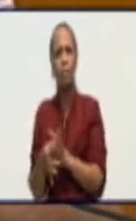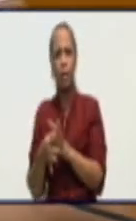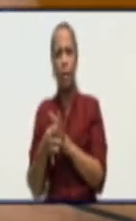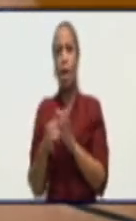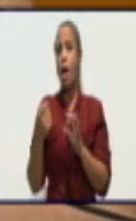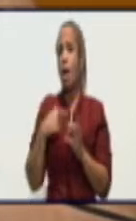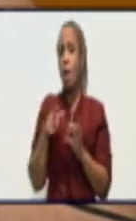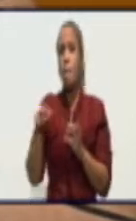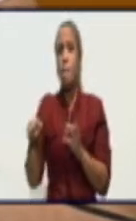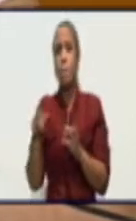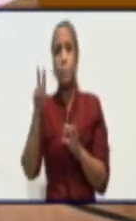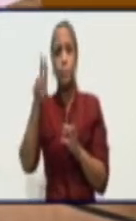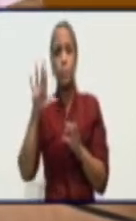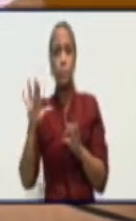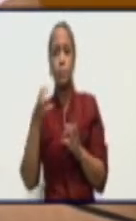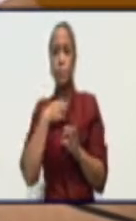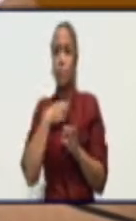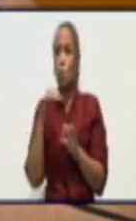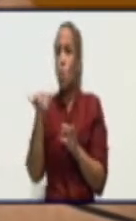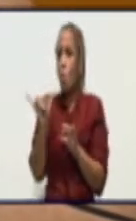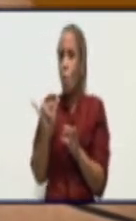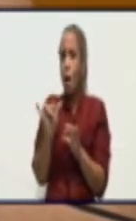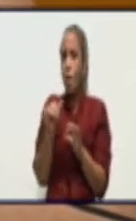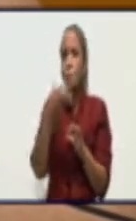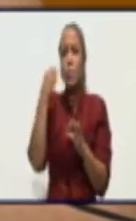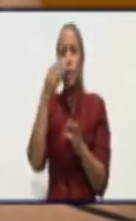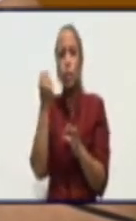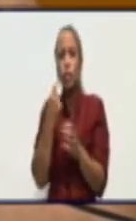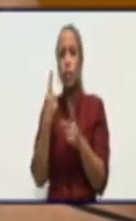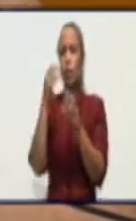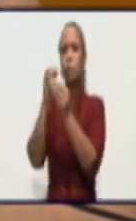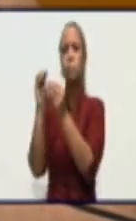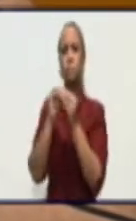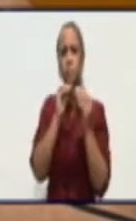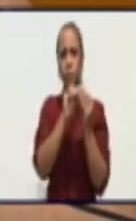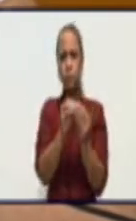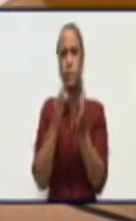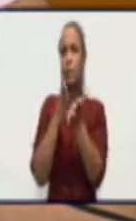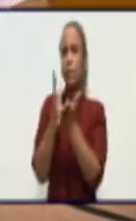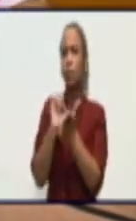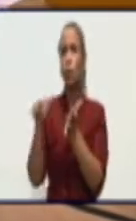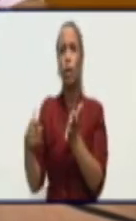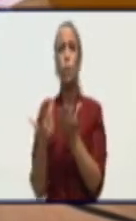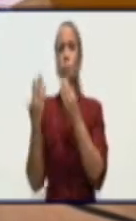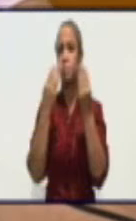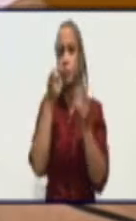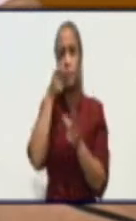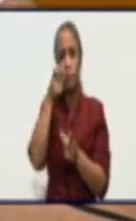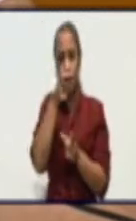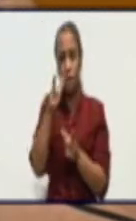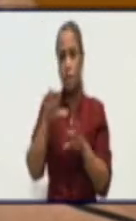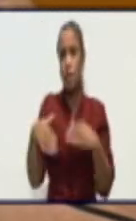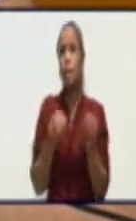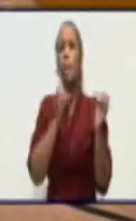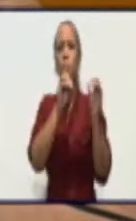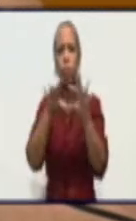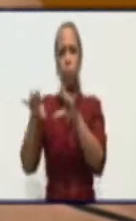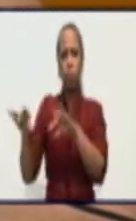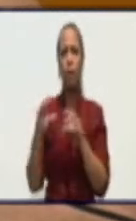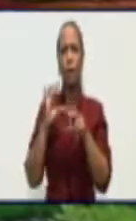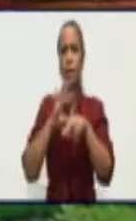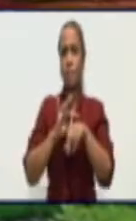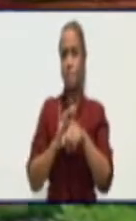más del 70% de los contactos directos de esas personas que se van a quedar sin estudio y van a estar entonces propagando la enfermedad.